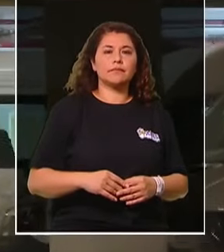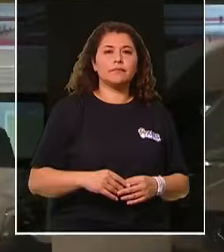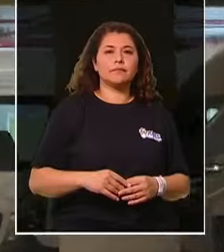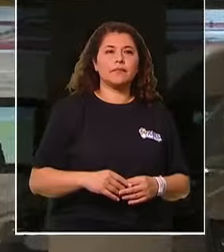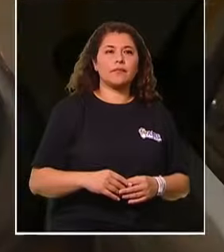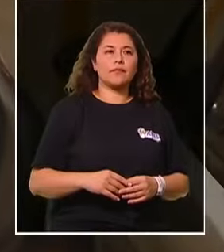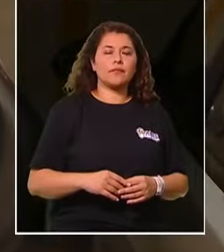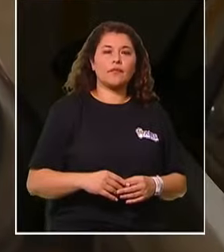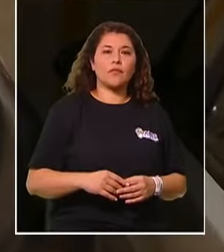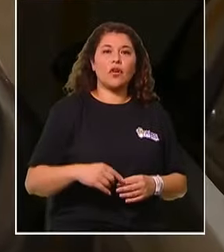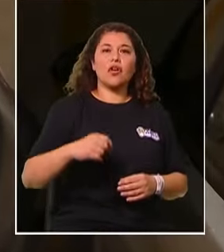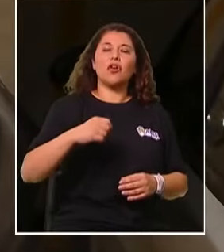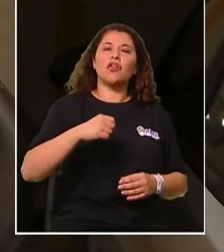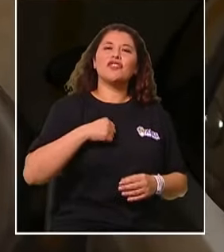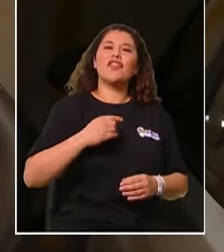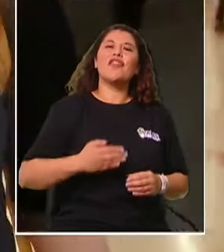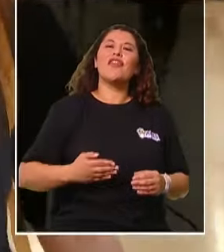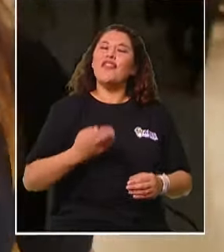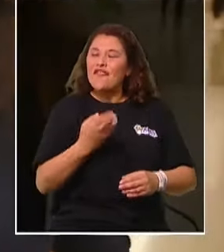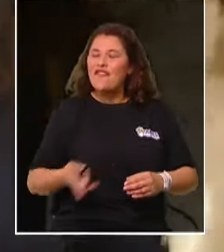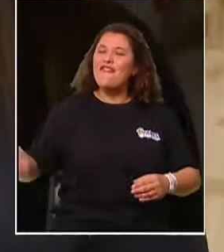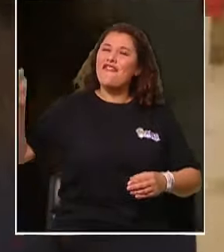Oye, vaya a volver al teletón como papá.